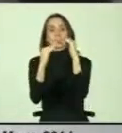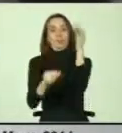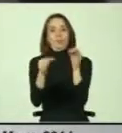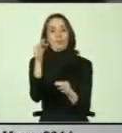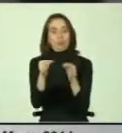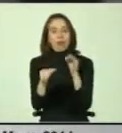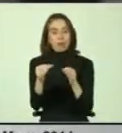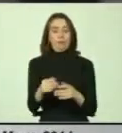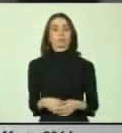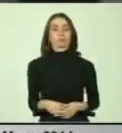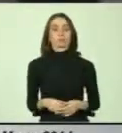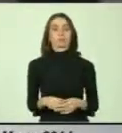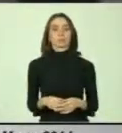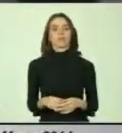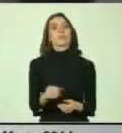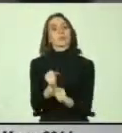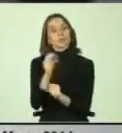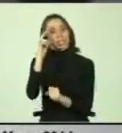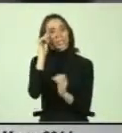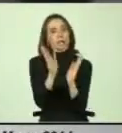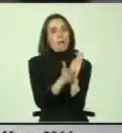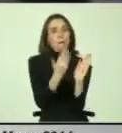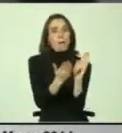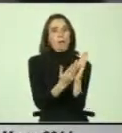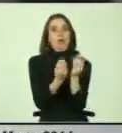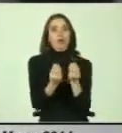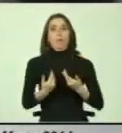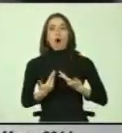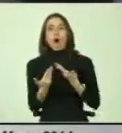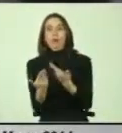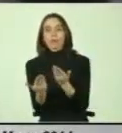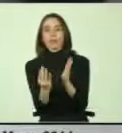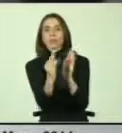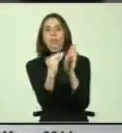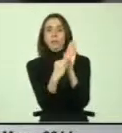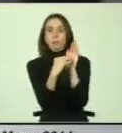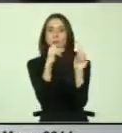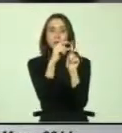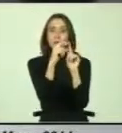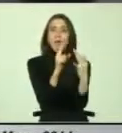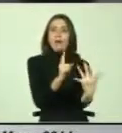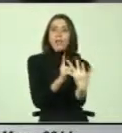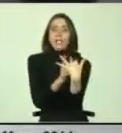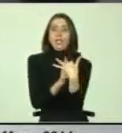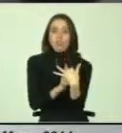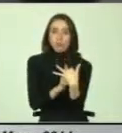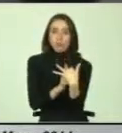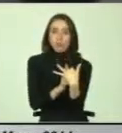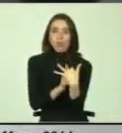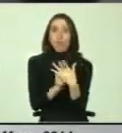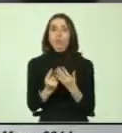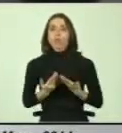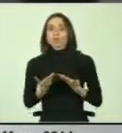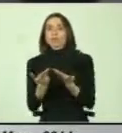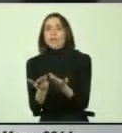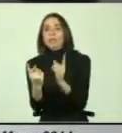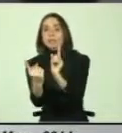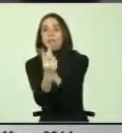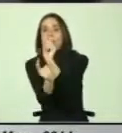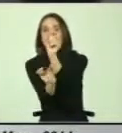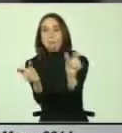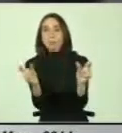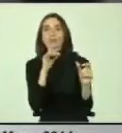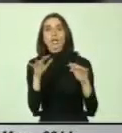trabajando con la creación de un manual de atención que incorpore la variante inclusión en la atención al público, a los usuarios.